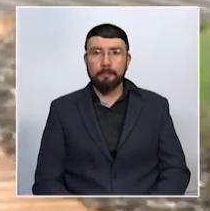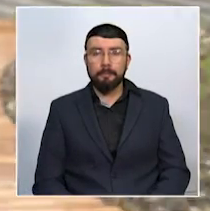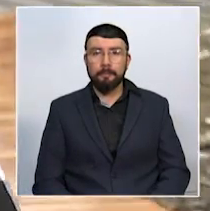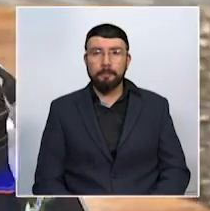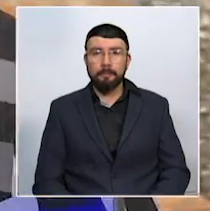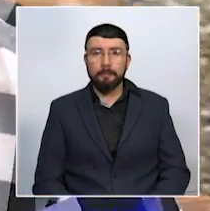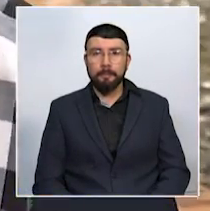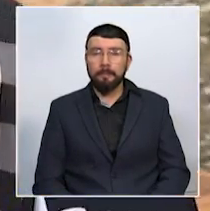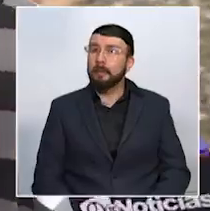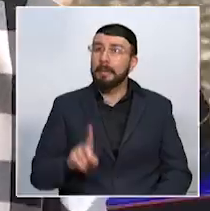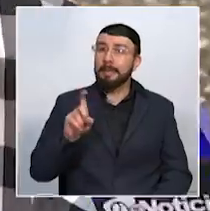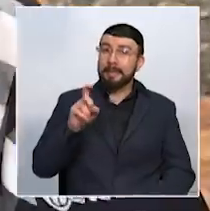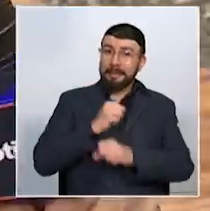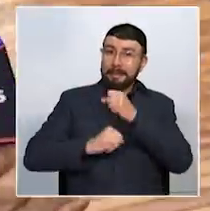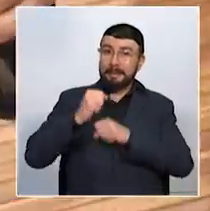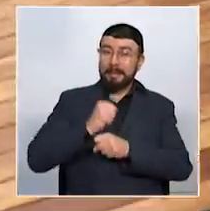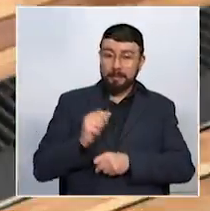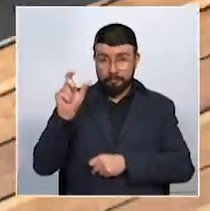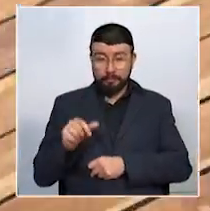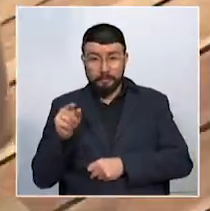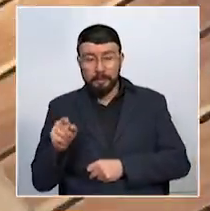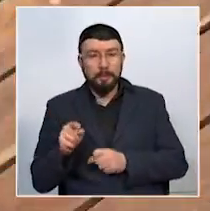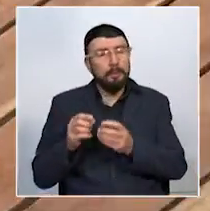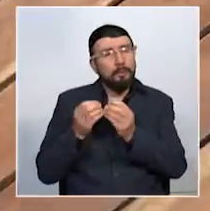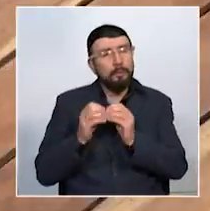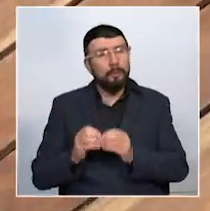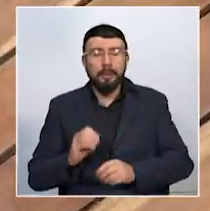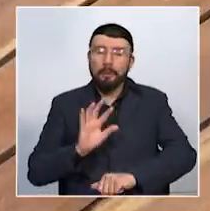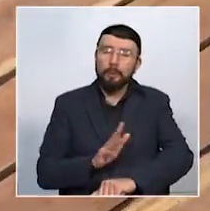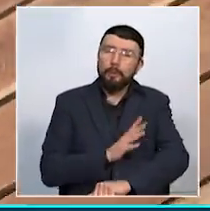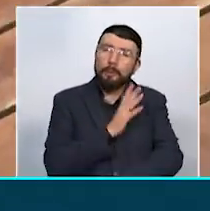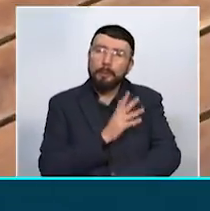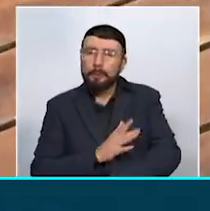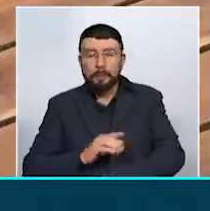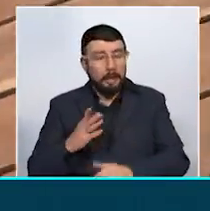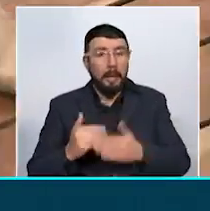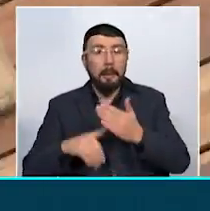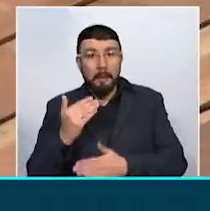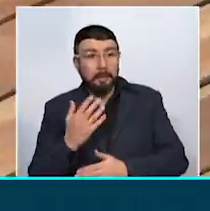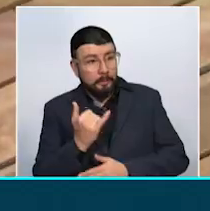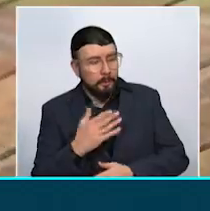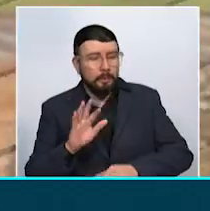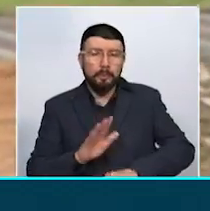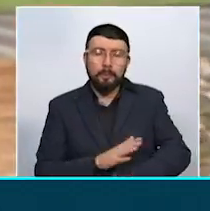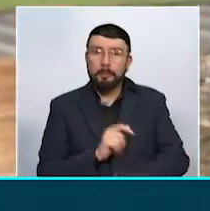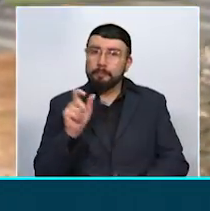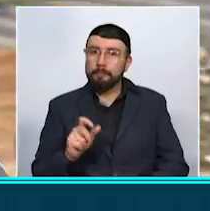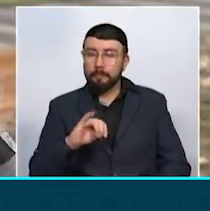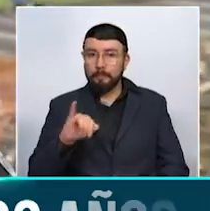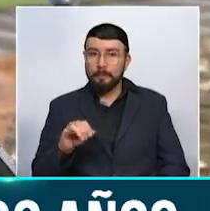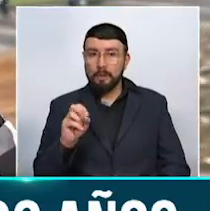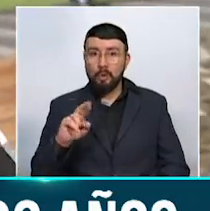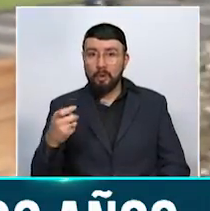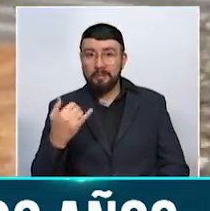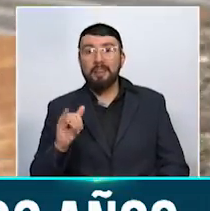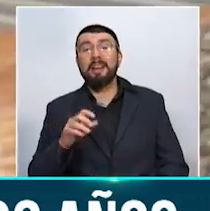Hace 6 años, el artista romántico, tropical, salsero y caleño inicia su carrera musical. Jorge Pincai ya ha compuesto 14